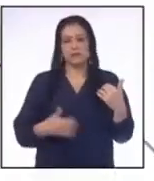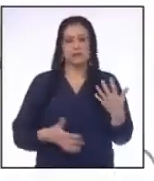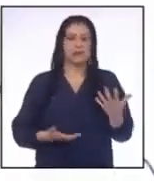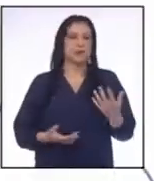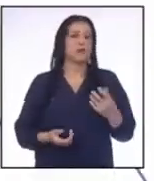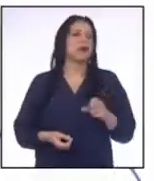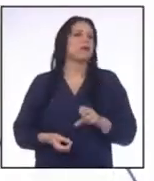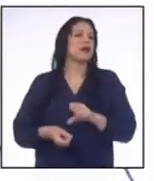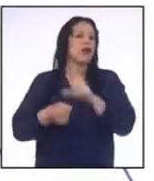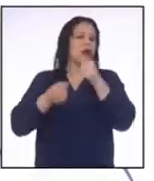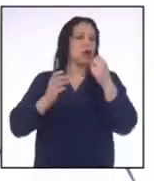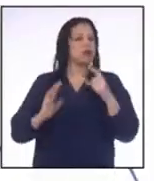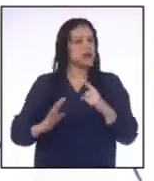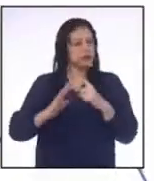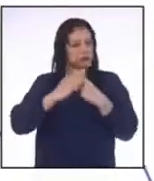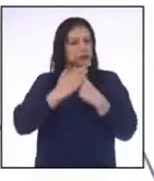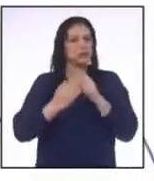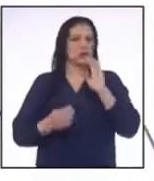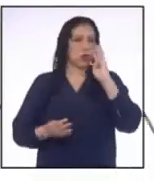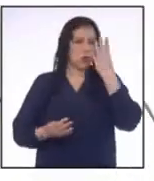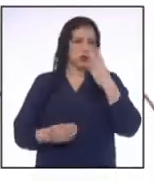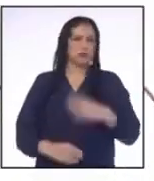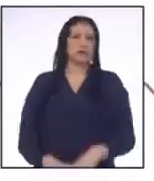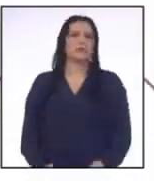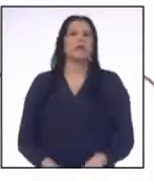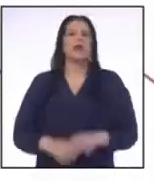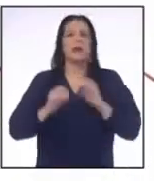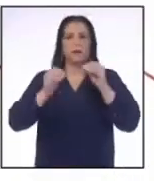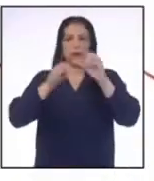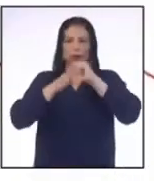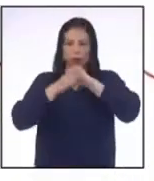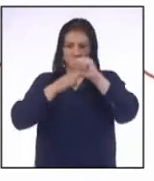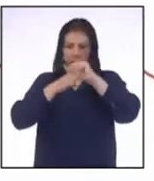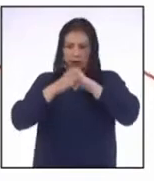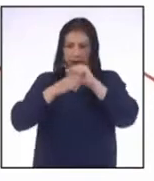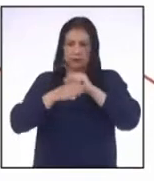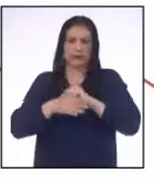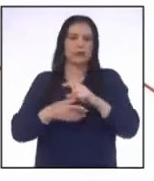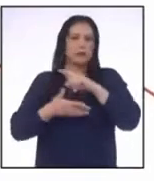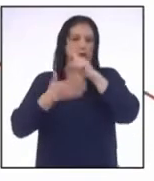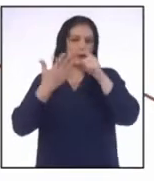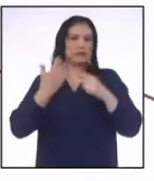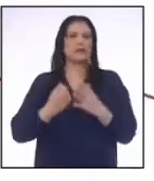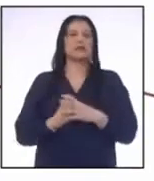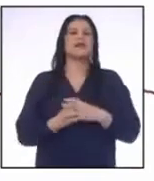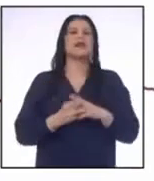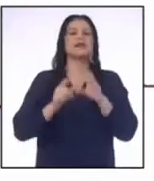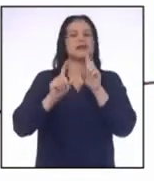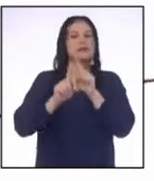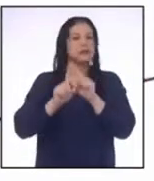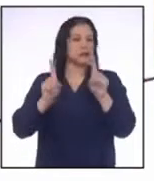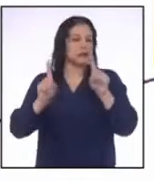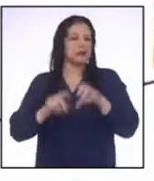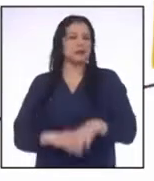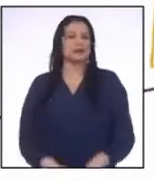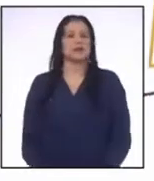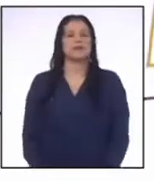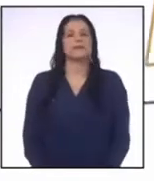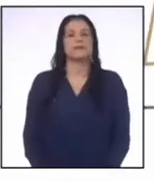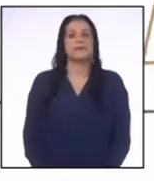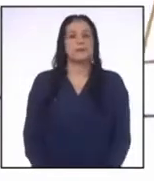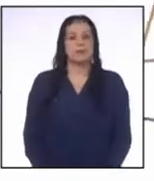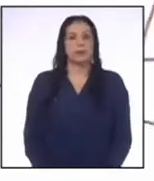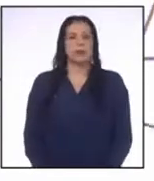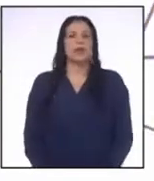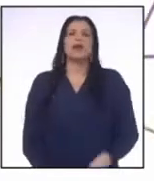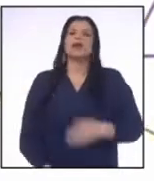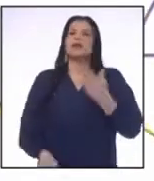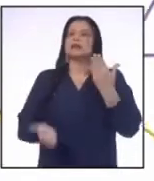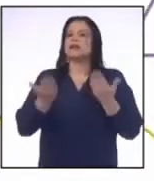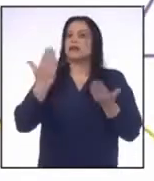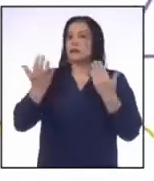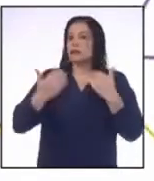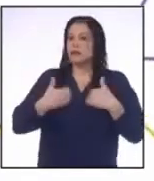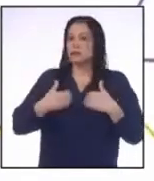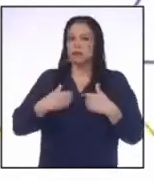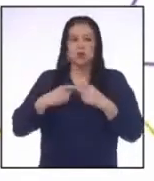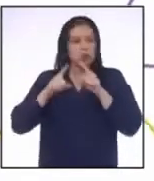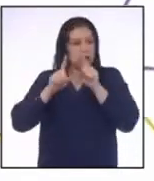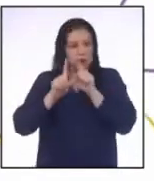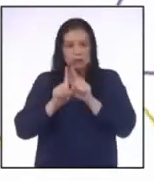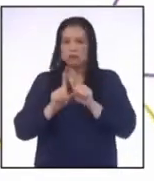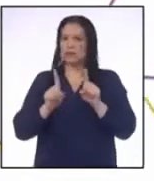Pasemos a la situación 4 Aplicación de propiedades de las desigualdades Si tuviéramos una